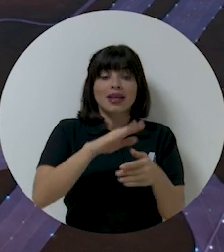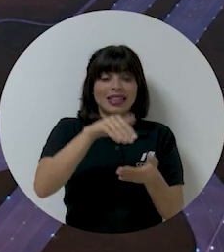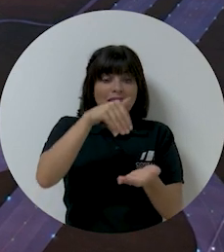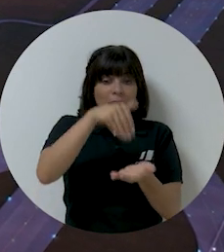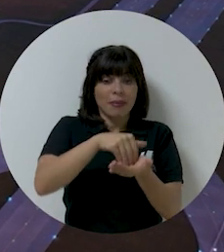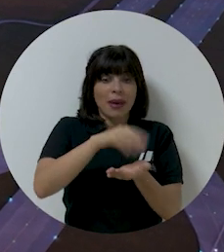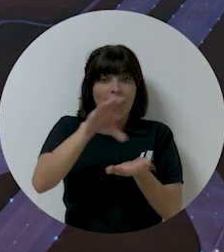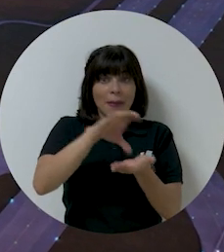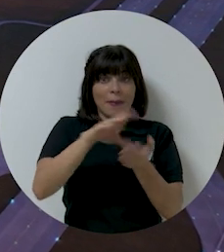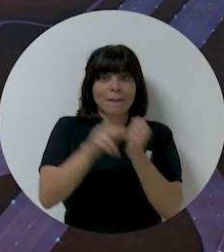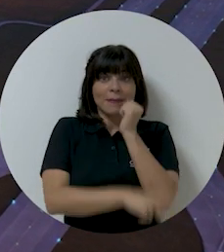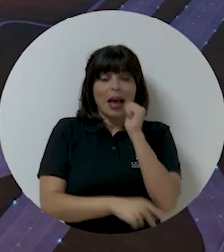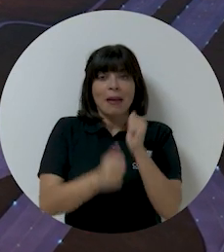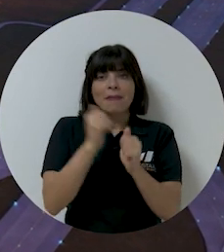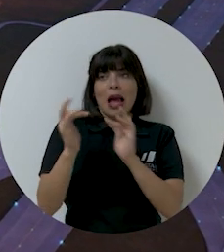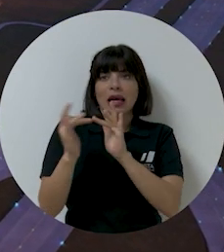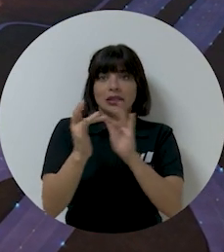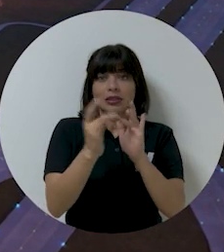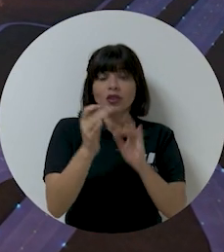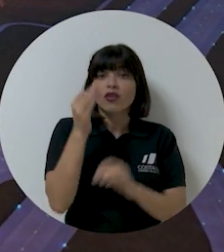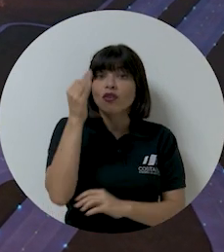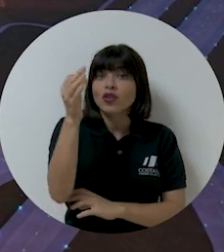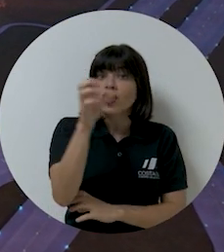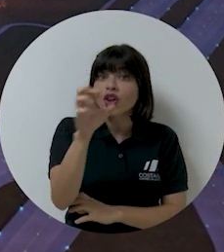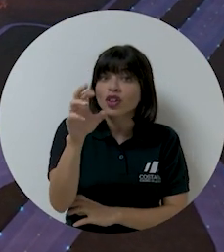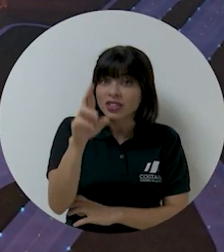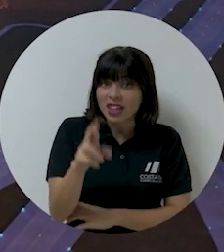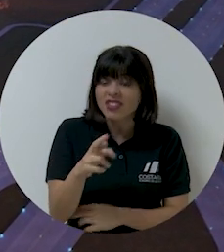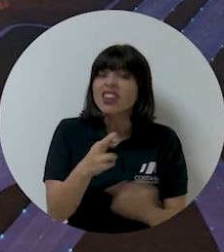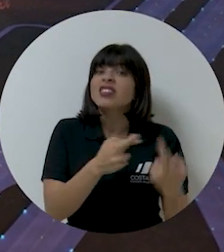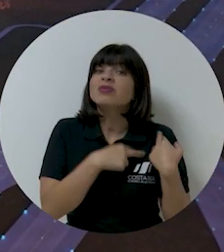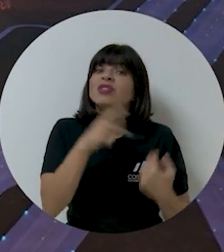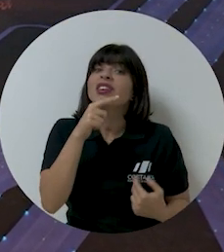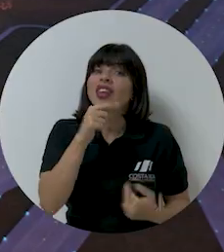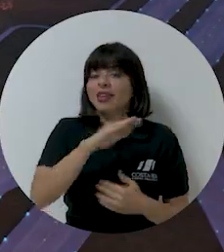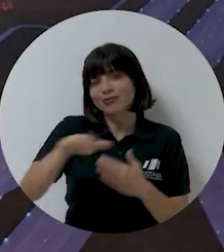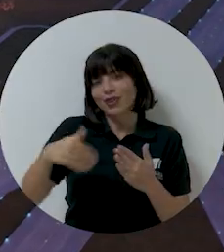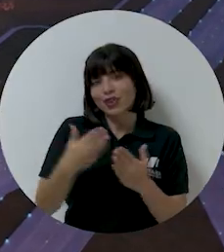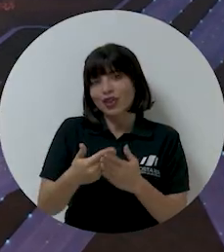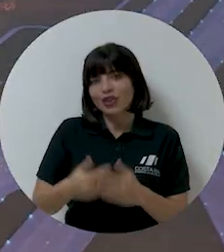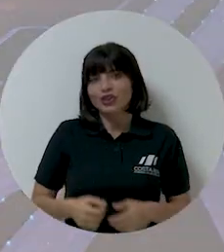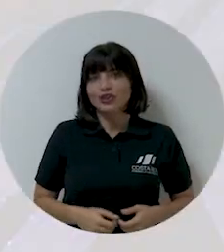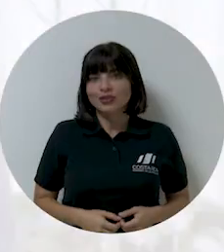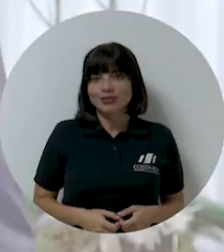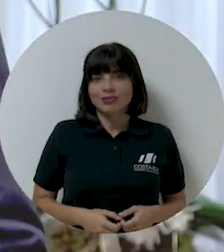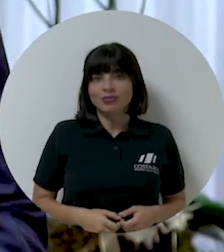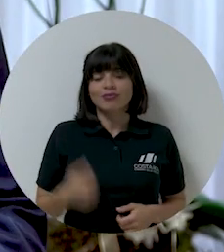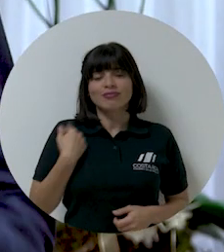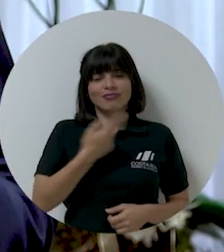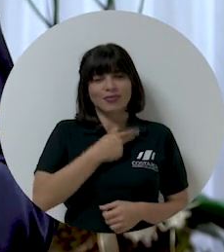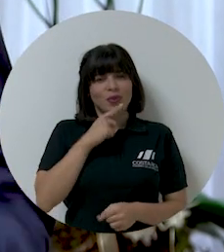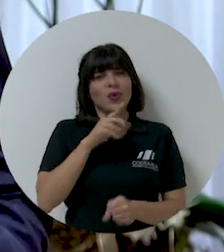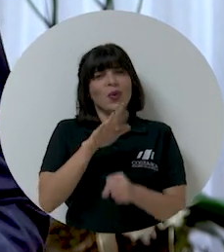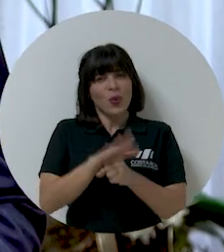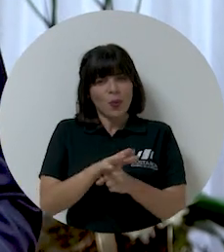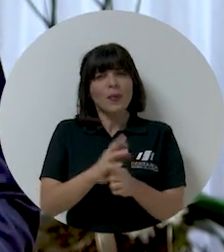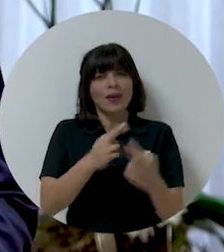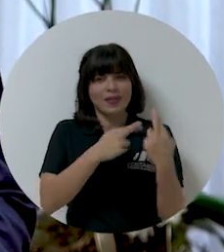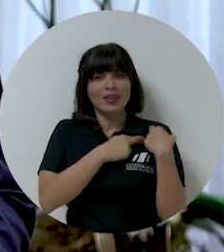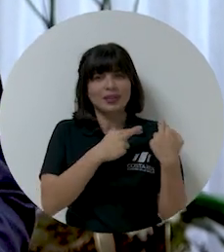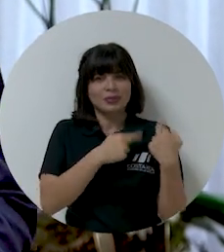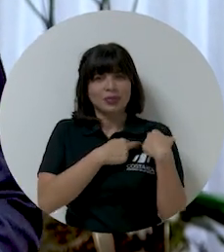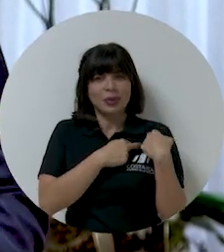metropolitanas del país. El futuro de Costa Rica es responsabilidad de todos. Cumplimos con nuestra